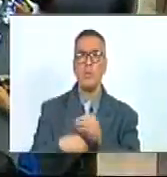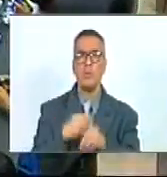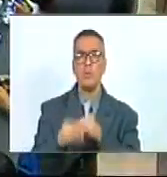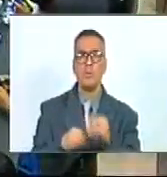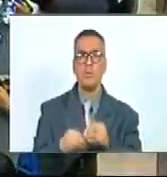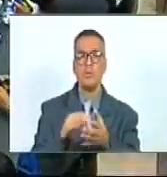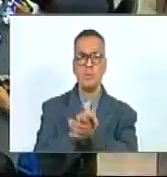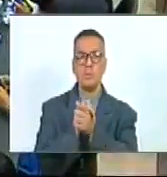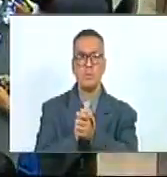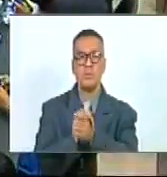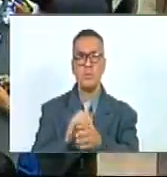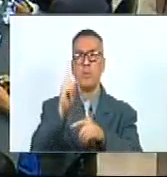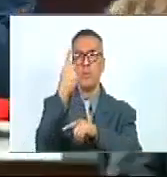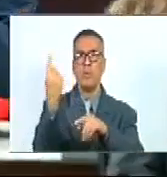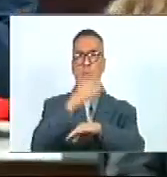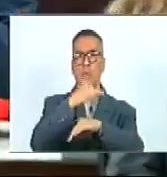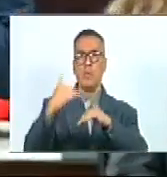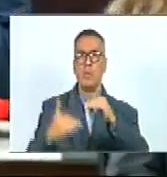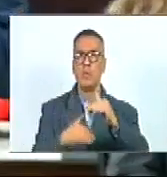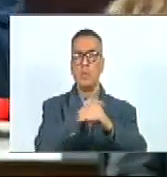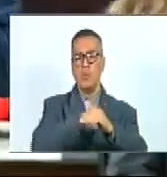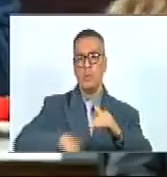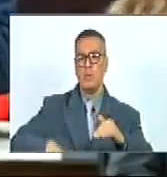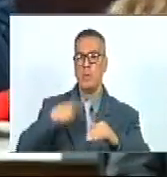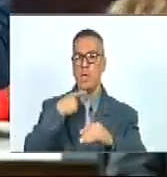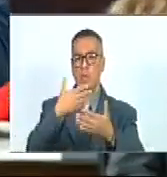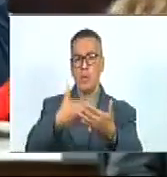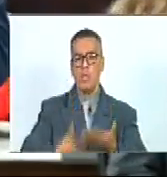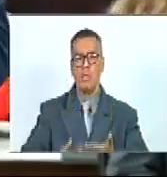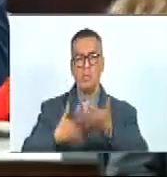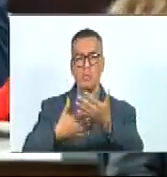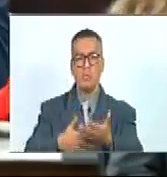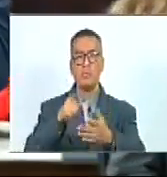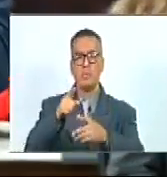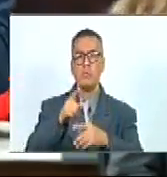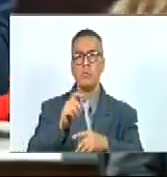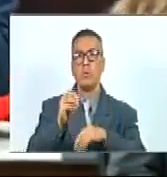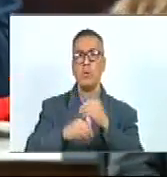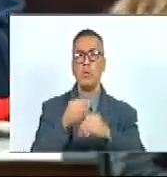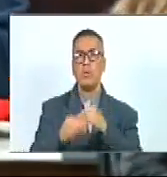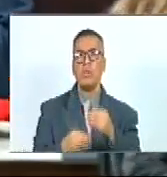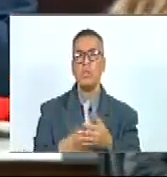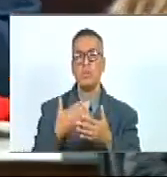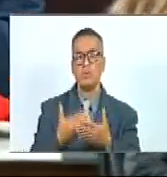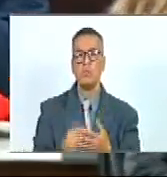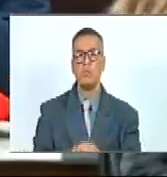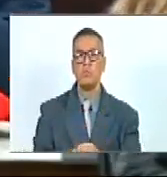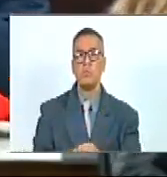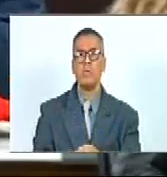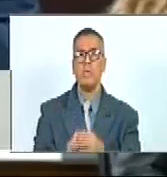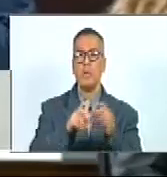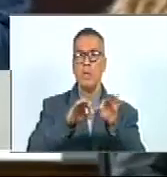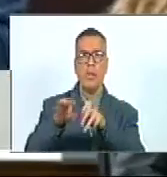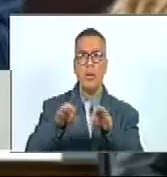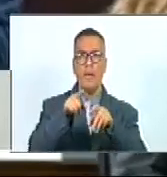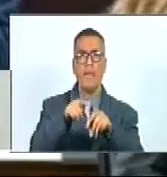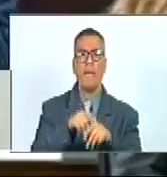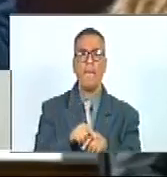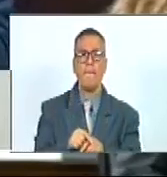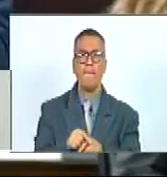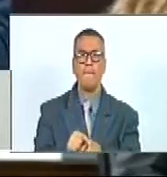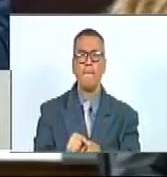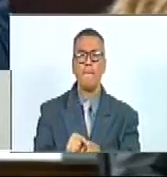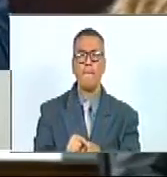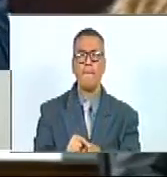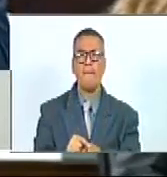colega primer vicepresidente rendimos el informe el cual suscribiremos por secretaría de